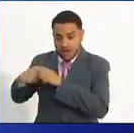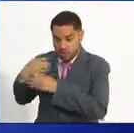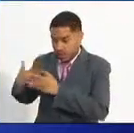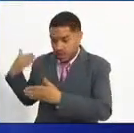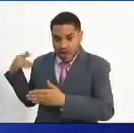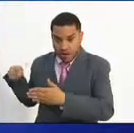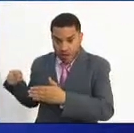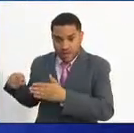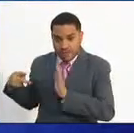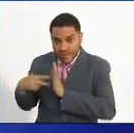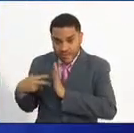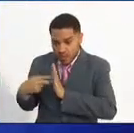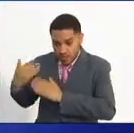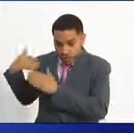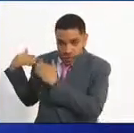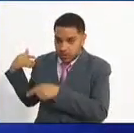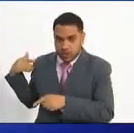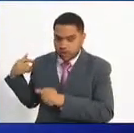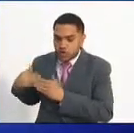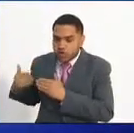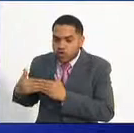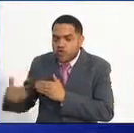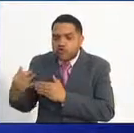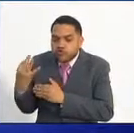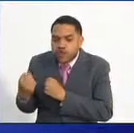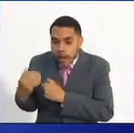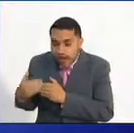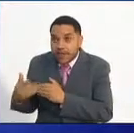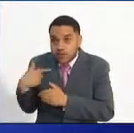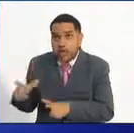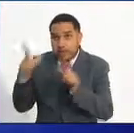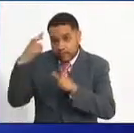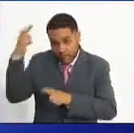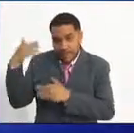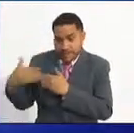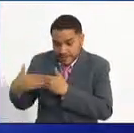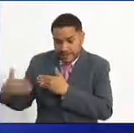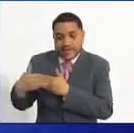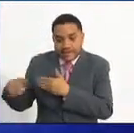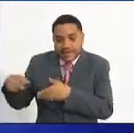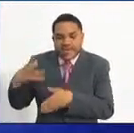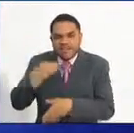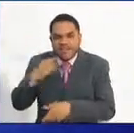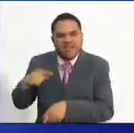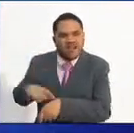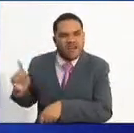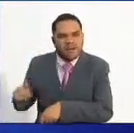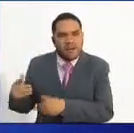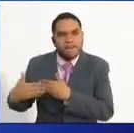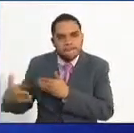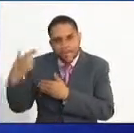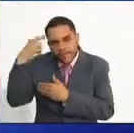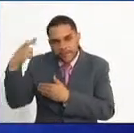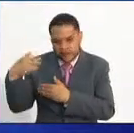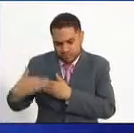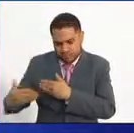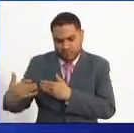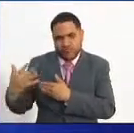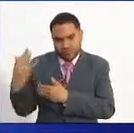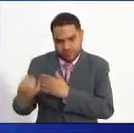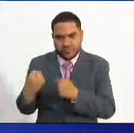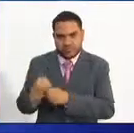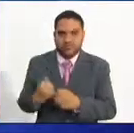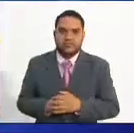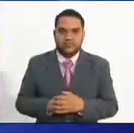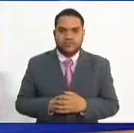profesional. La norma dice que debe ser del mismo nivel, o sea que tendría que tener el número de meses requerido en el manual de funciones